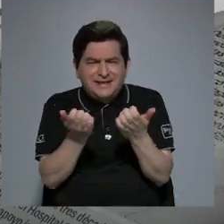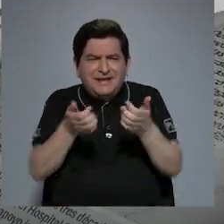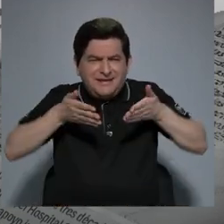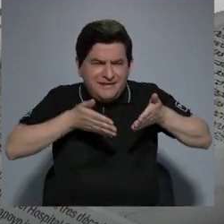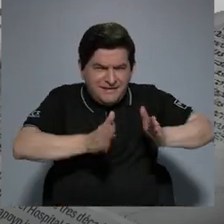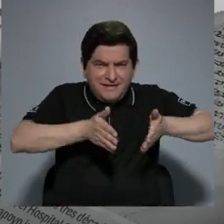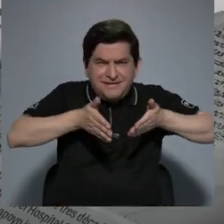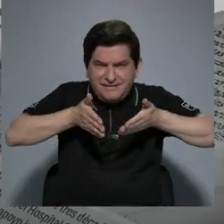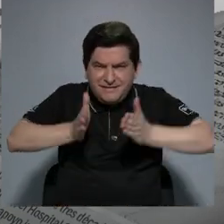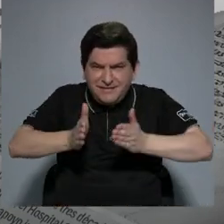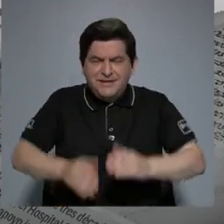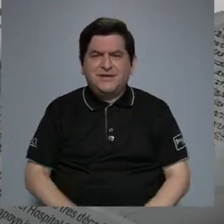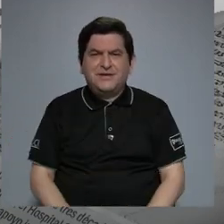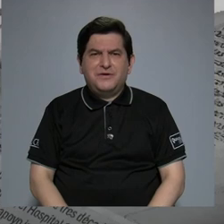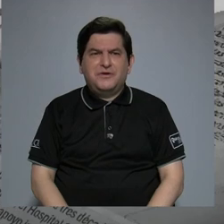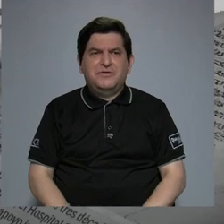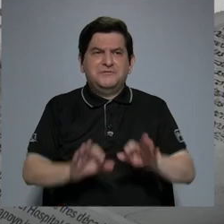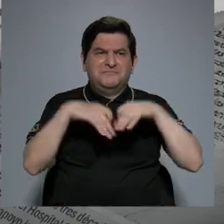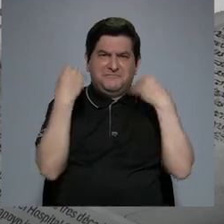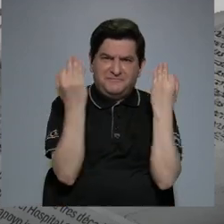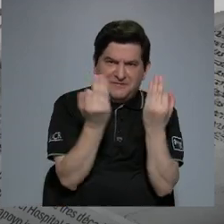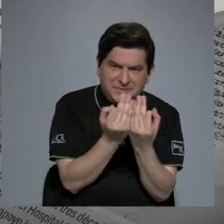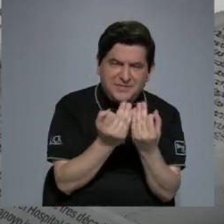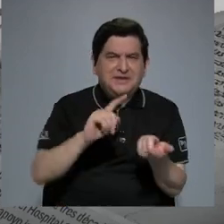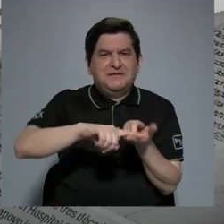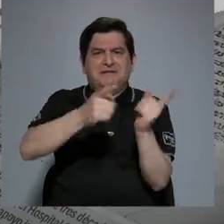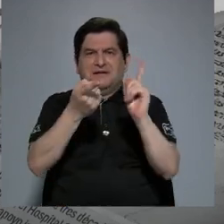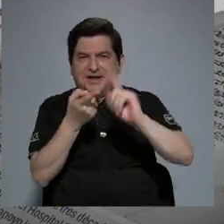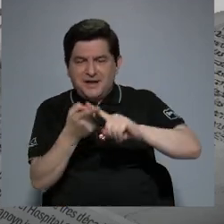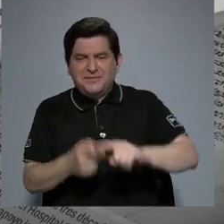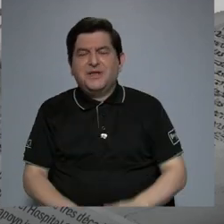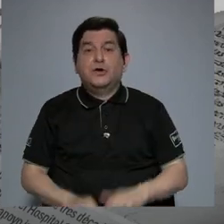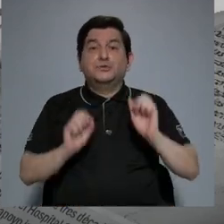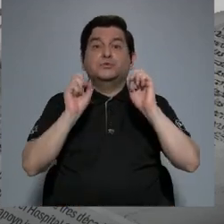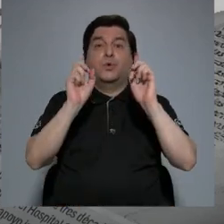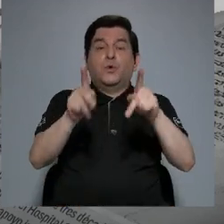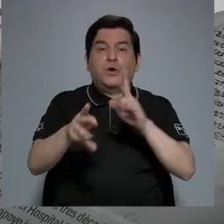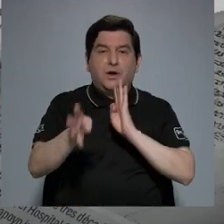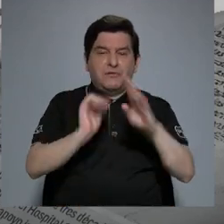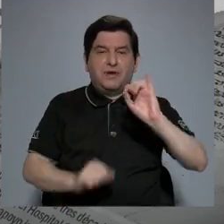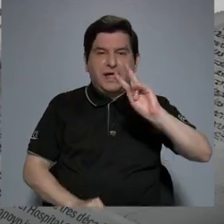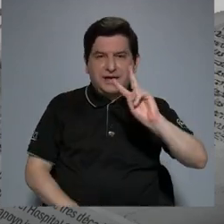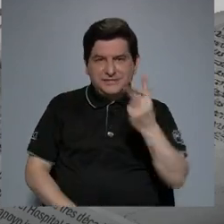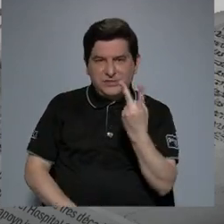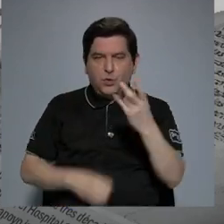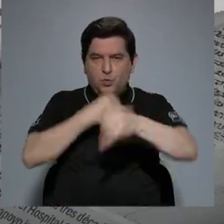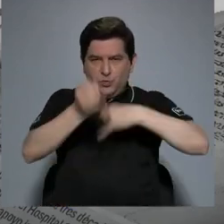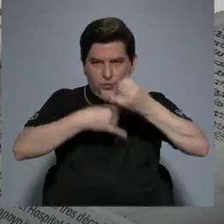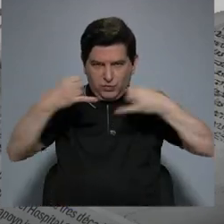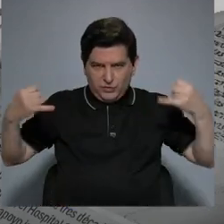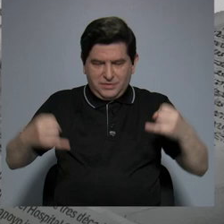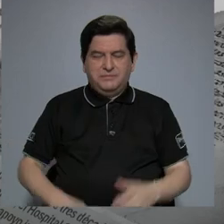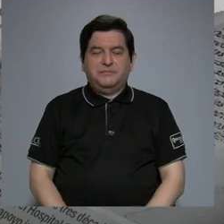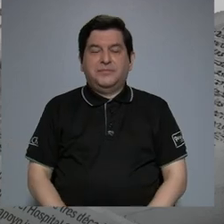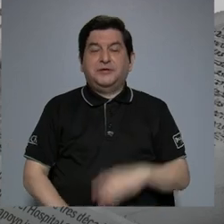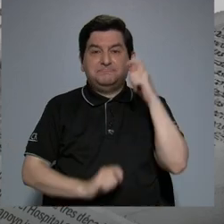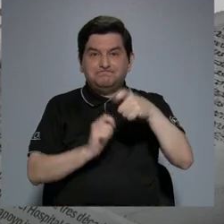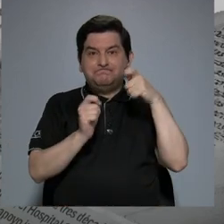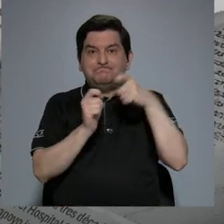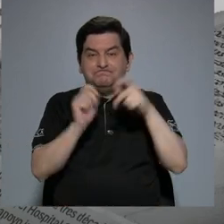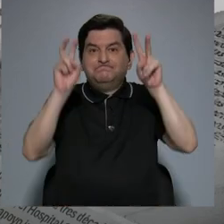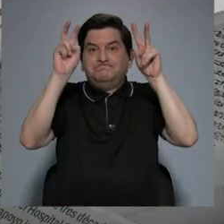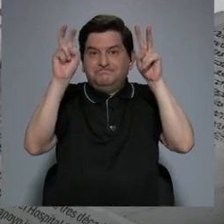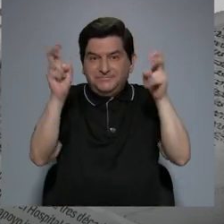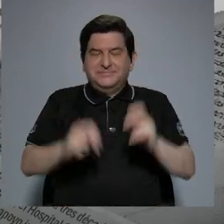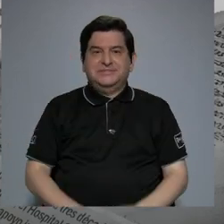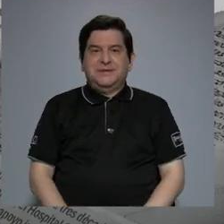hijos, que sus parientes, que sus amigos tengan la oportunidad de hablar un segundo idioma? Pues hablamos precisamente, el